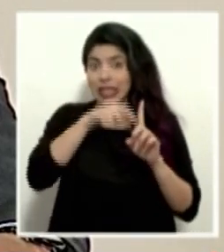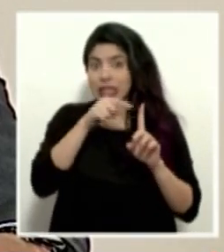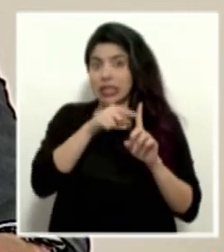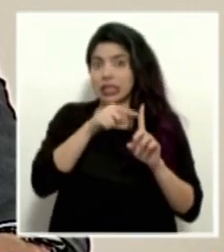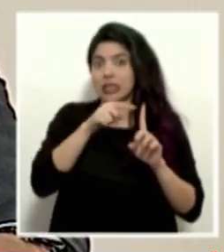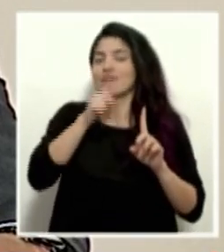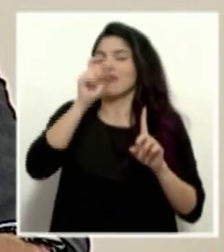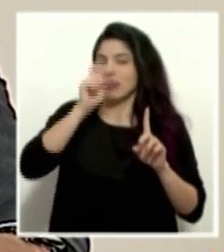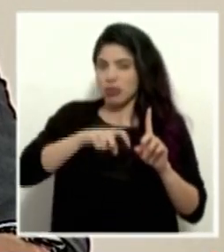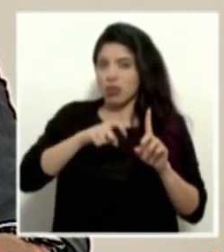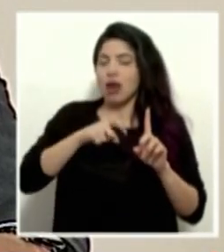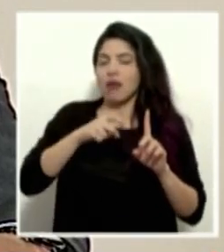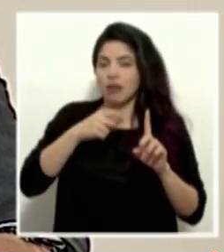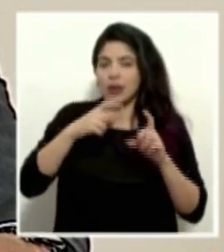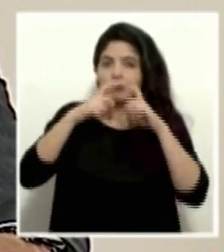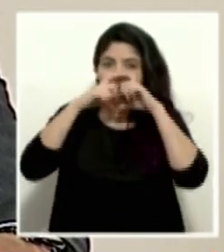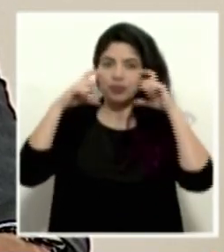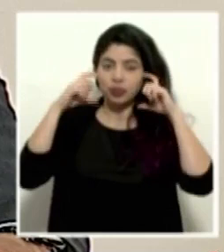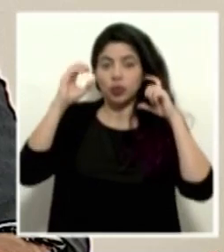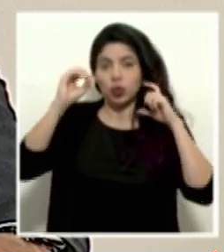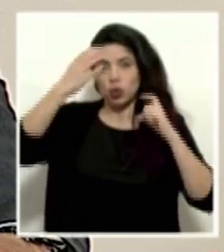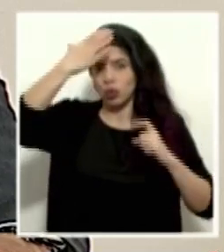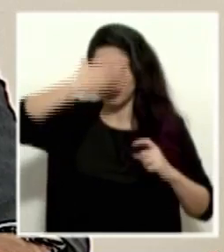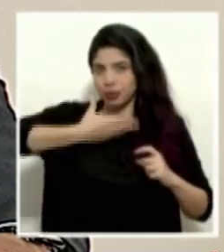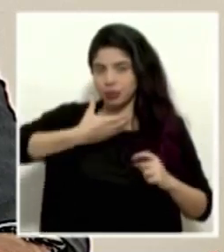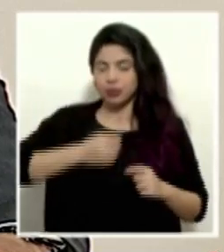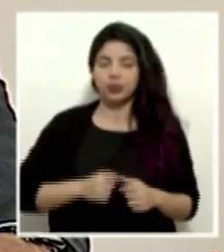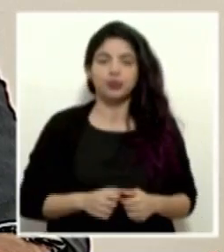estén usando las mascarillas o las caretas.